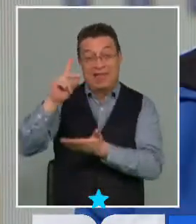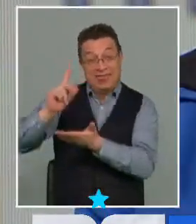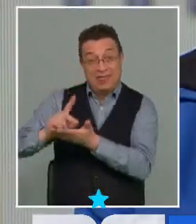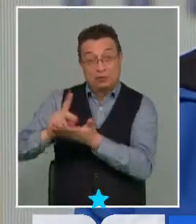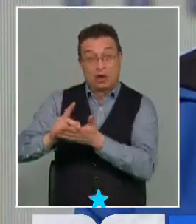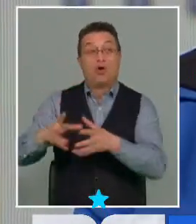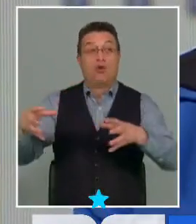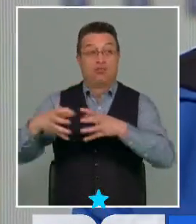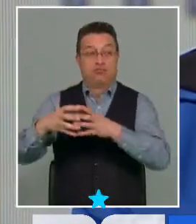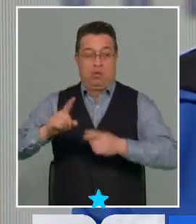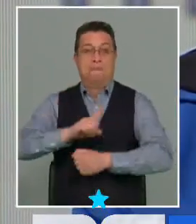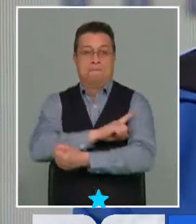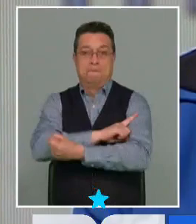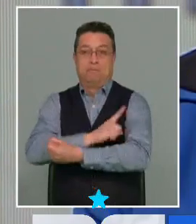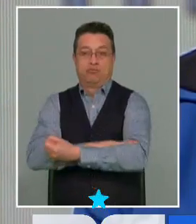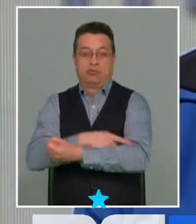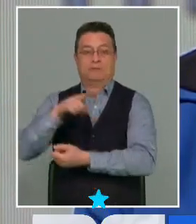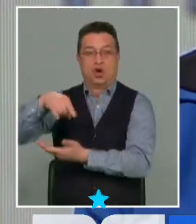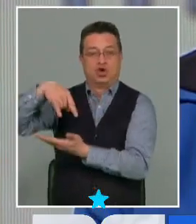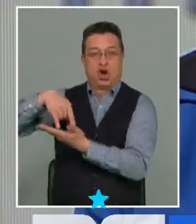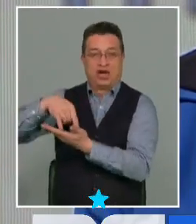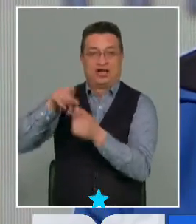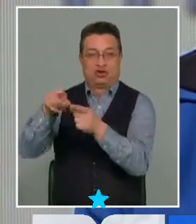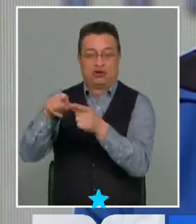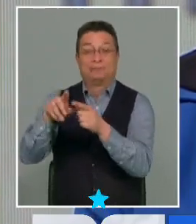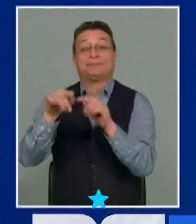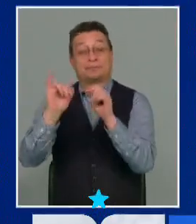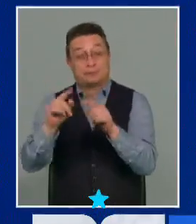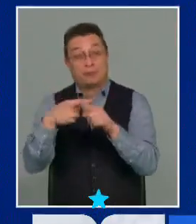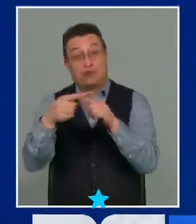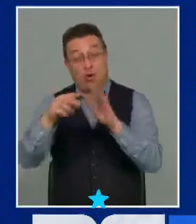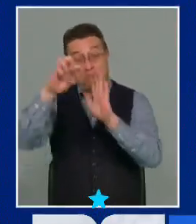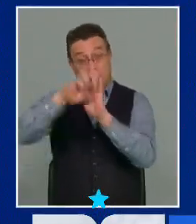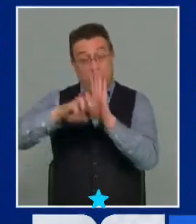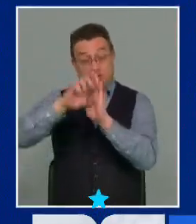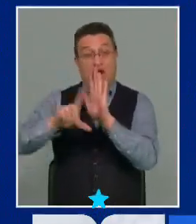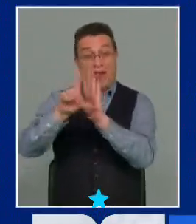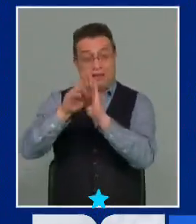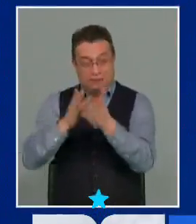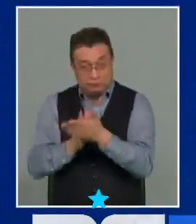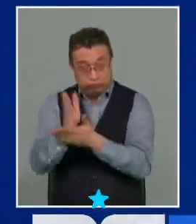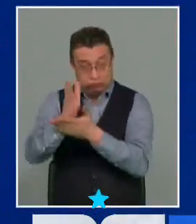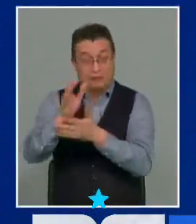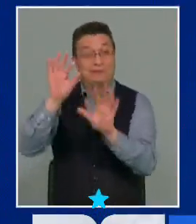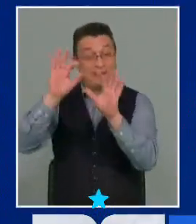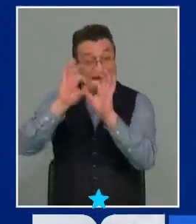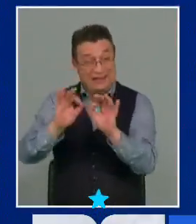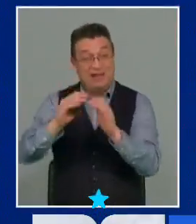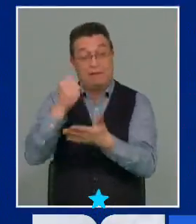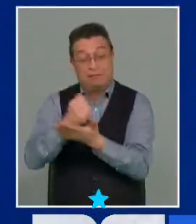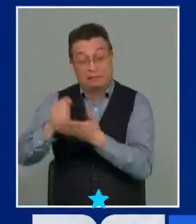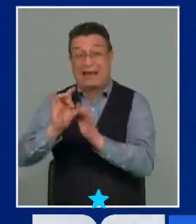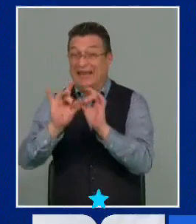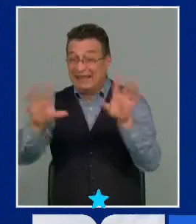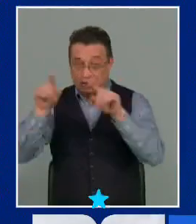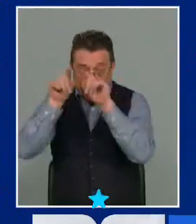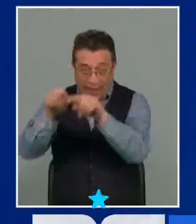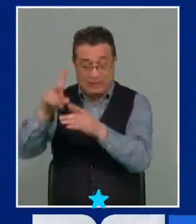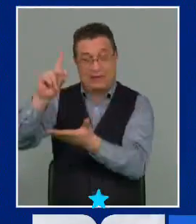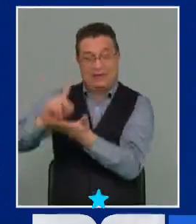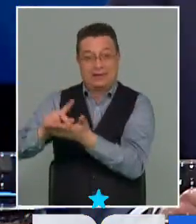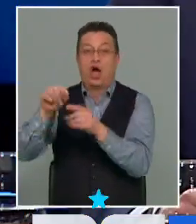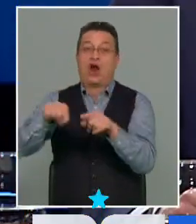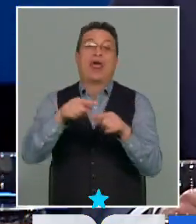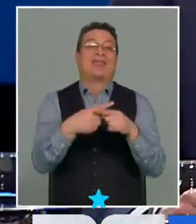el órgano fuerte, que se llama Congreso, y todos los proyectos de ley van a iniciar y terminar su tramitación en él, a diferencia de hoy.